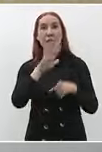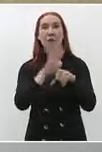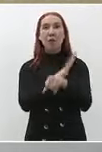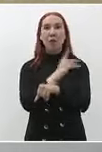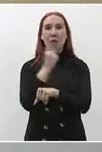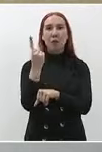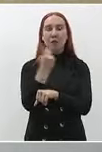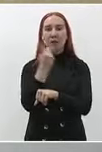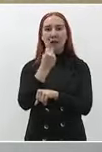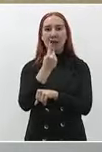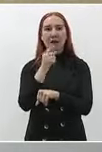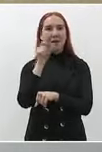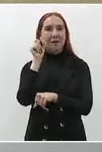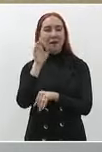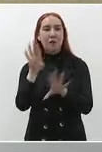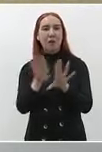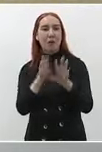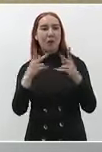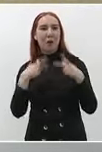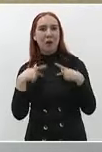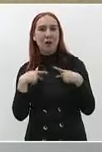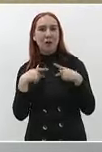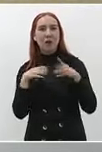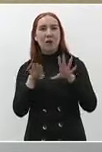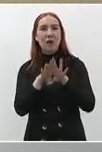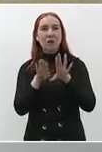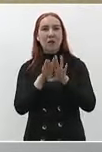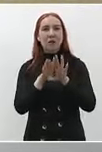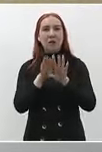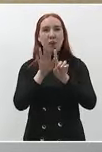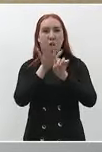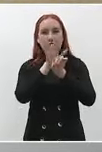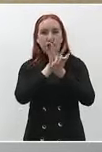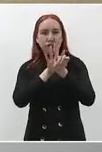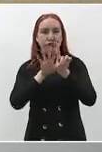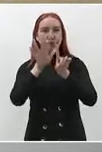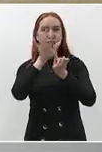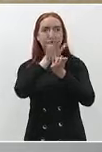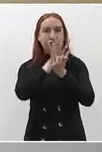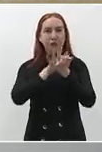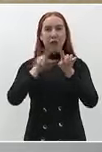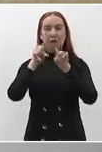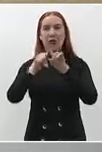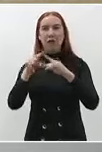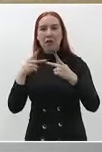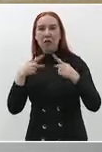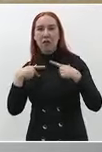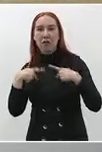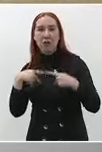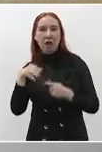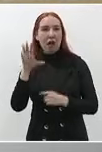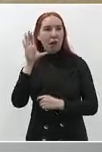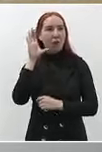infiltrados muchos agentes muchas orejas